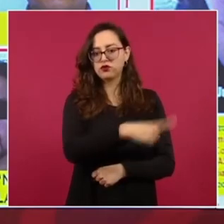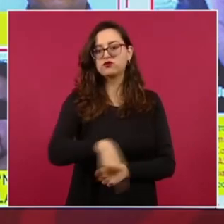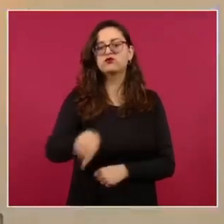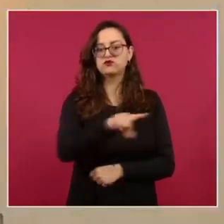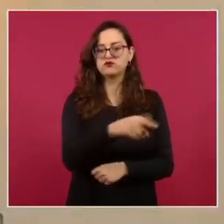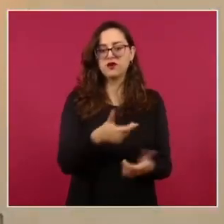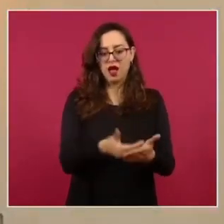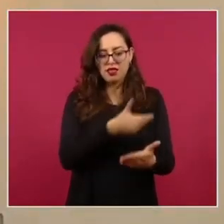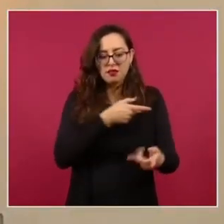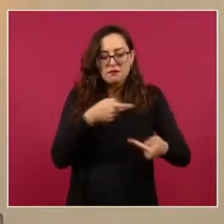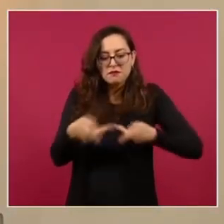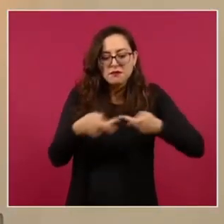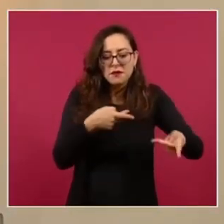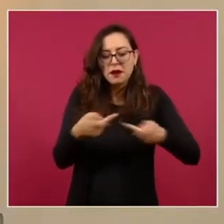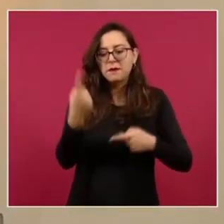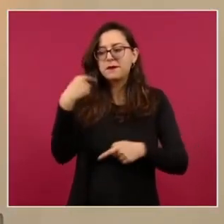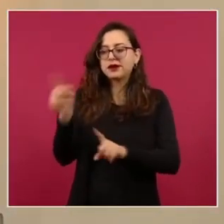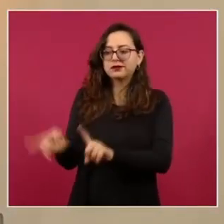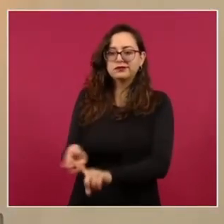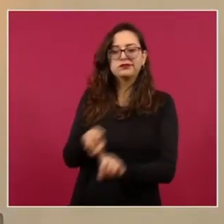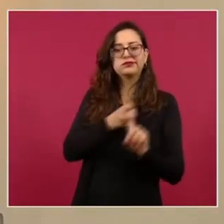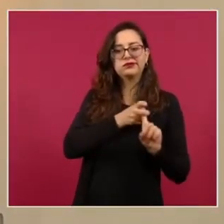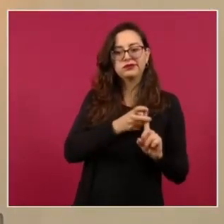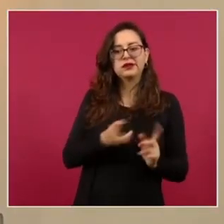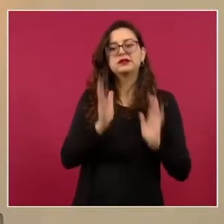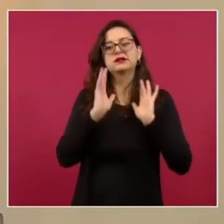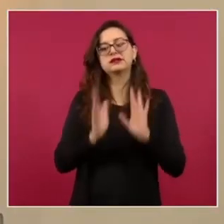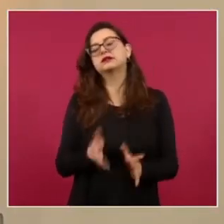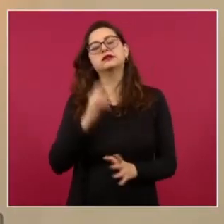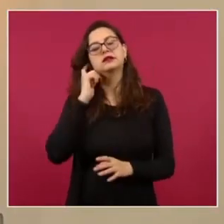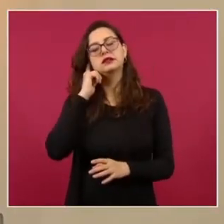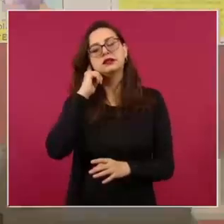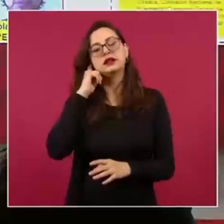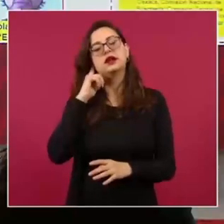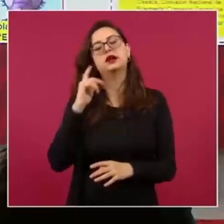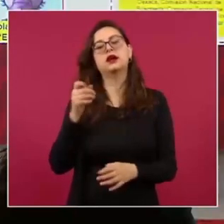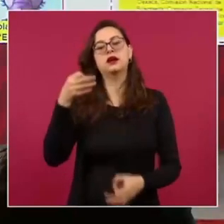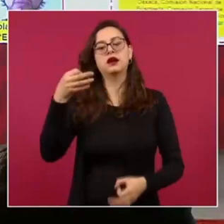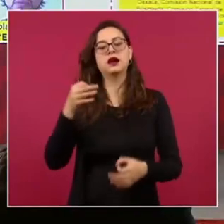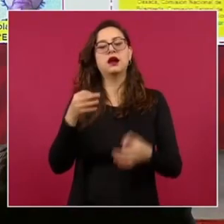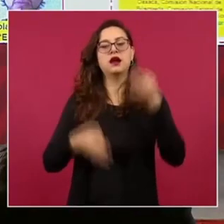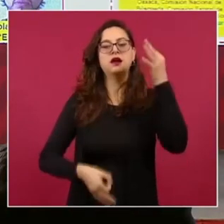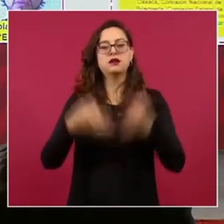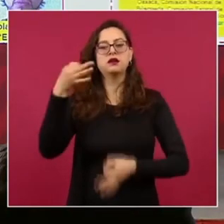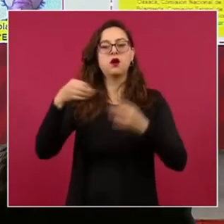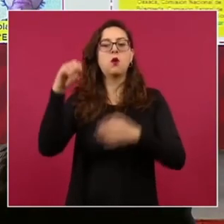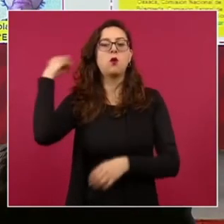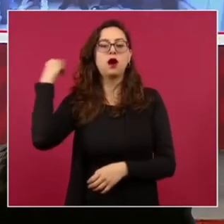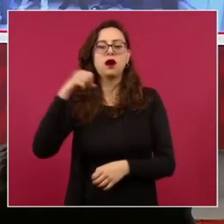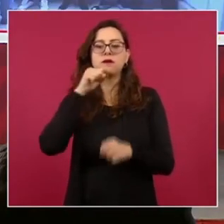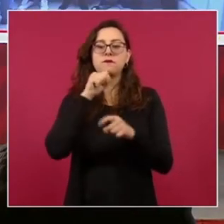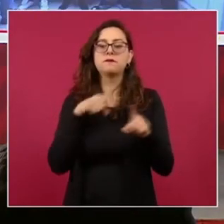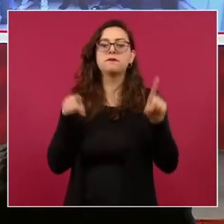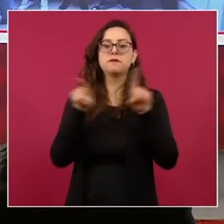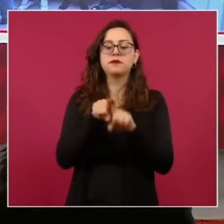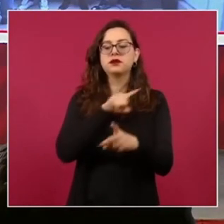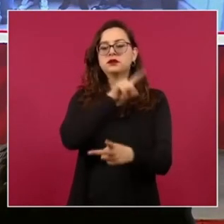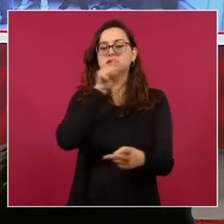trabajó la Fiscalía de Oaxaca y también la Coordinación Antisecuestros de la Secretaría de Seguridad. Siguiente.